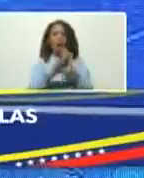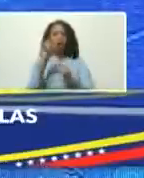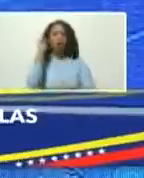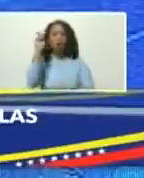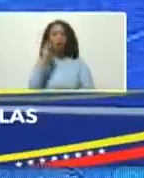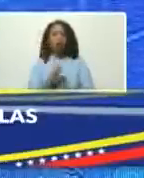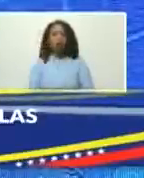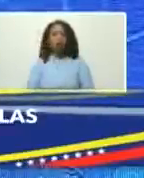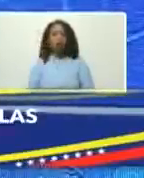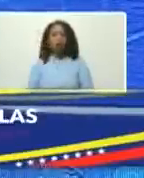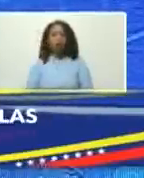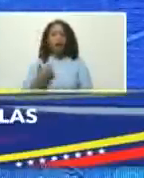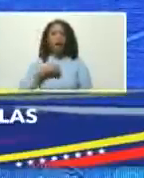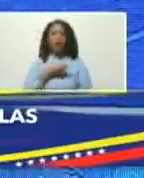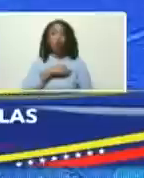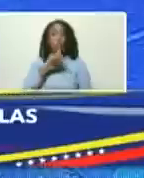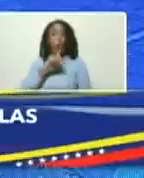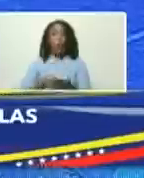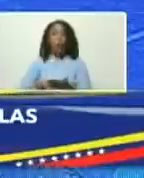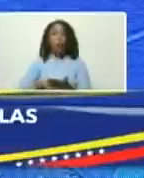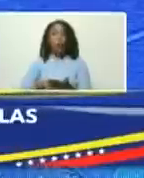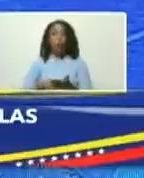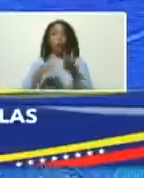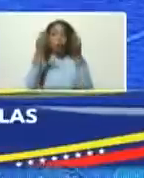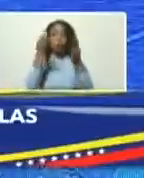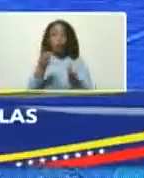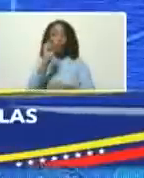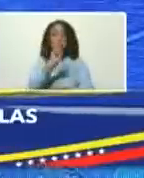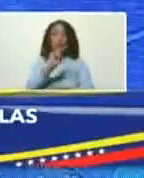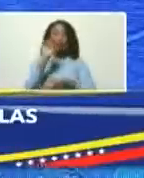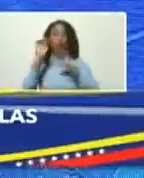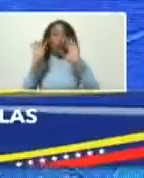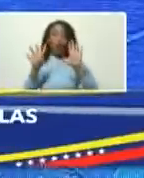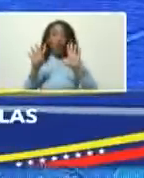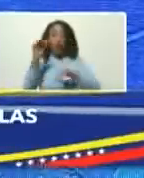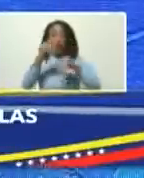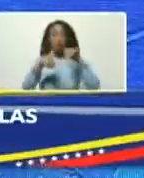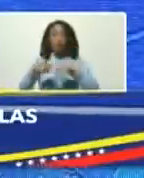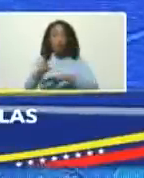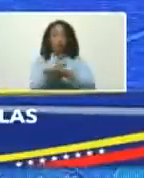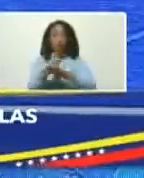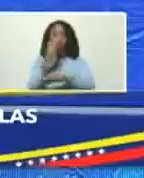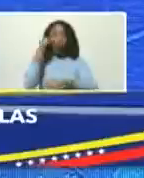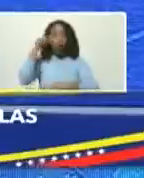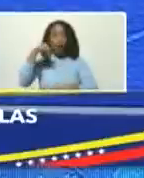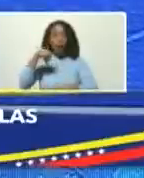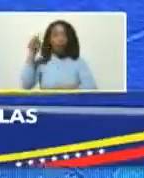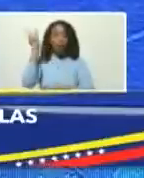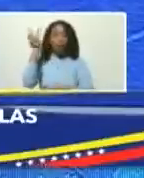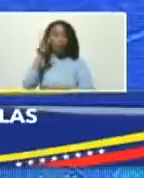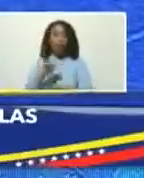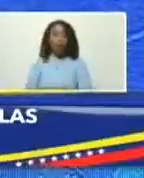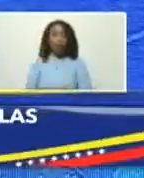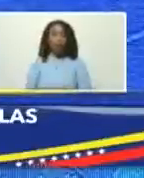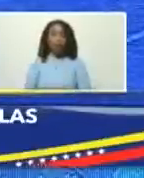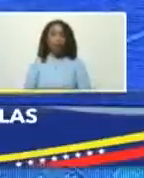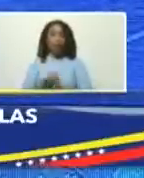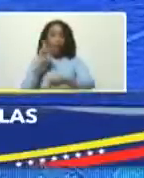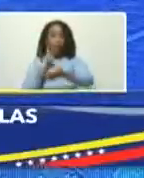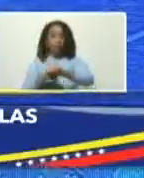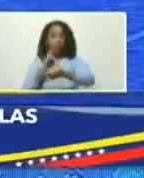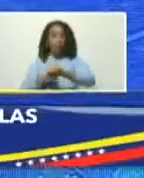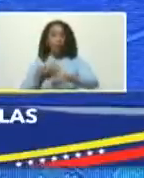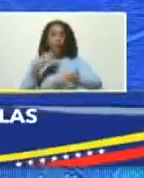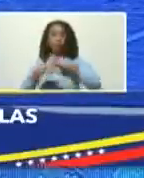y nosotros cumplimos mira 29 elecciones gobernadores ha habido en Venezuela en tiempos de